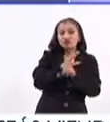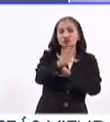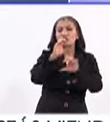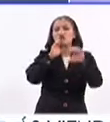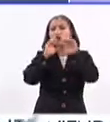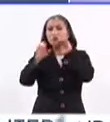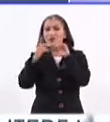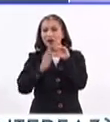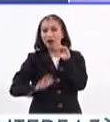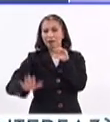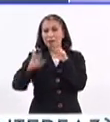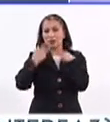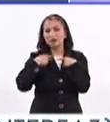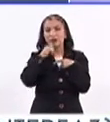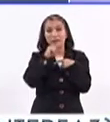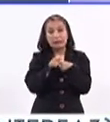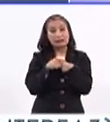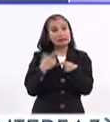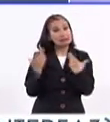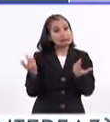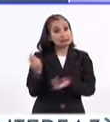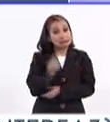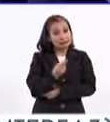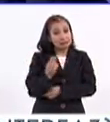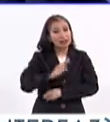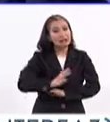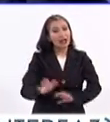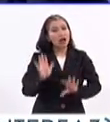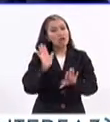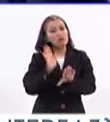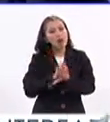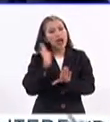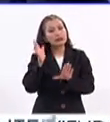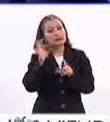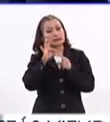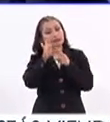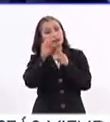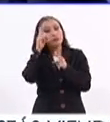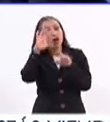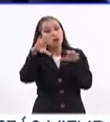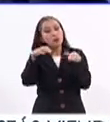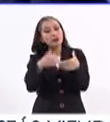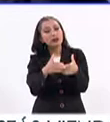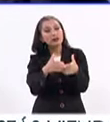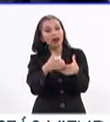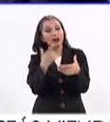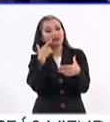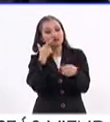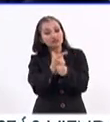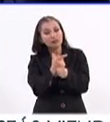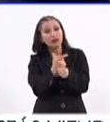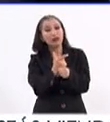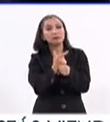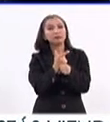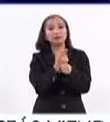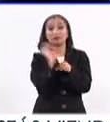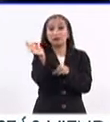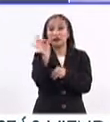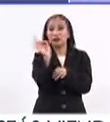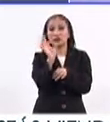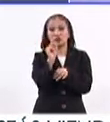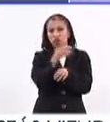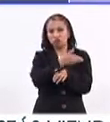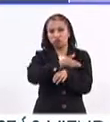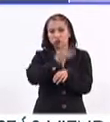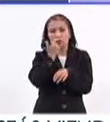y de comunicación a la sociedad también es algo que tenemos que hacer un poquito más de énfasis para que la comunidad se dé cuenta de que a lo mejor no